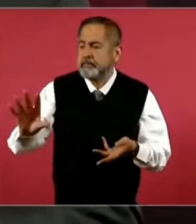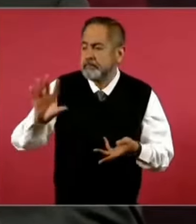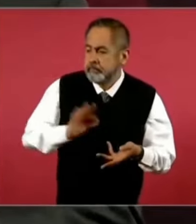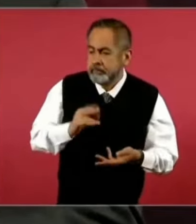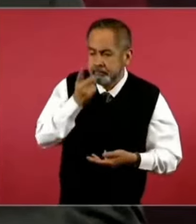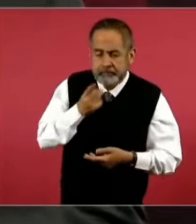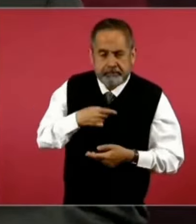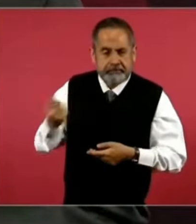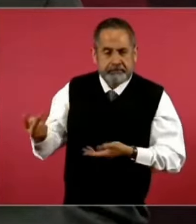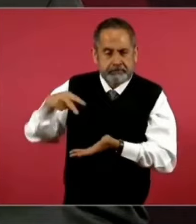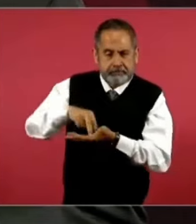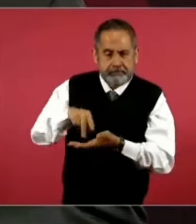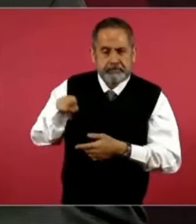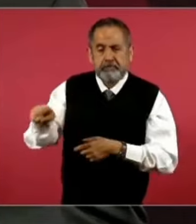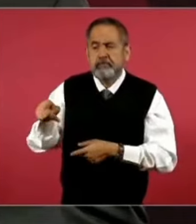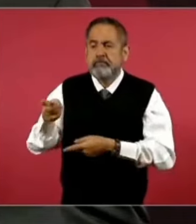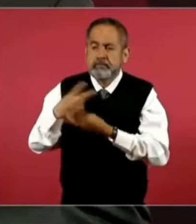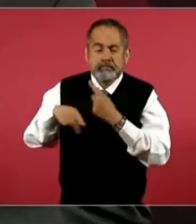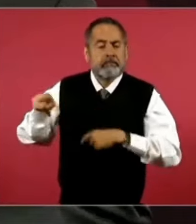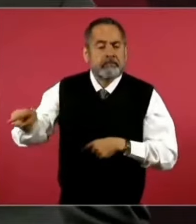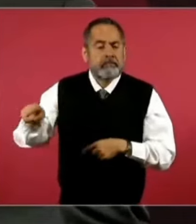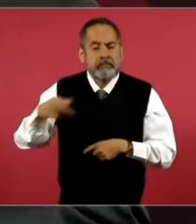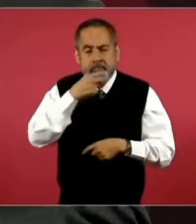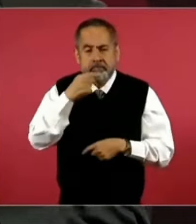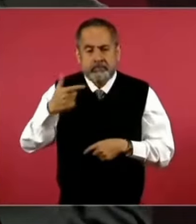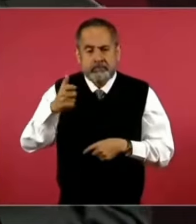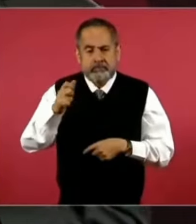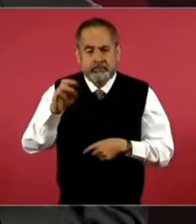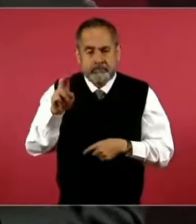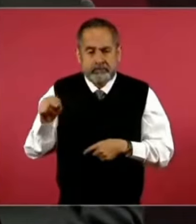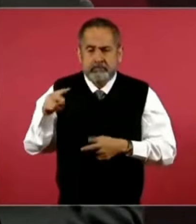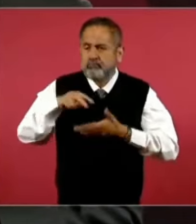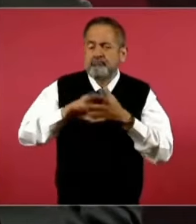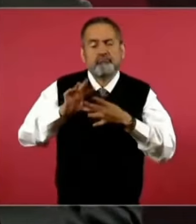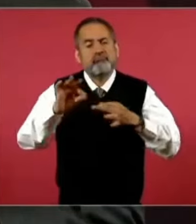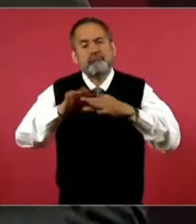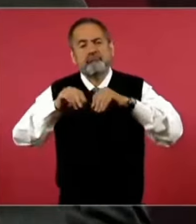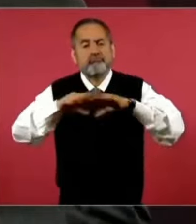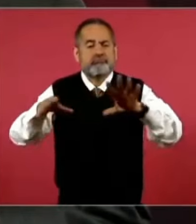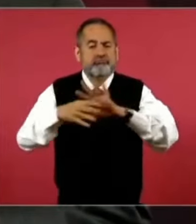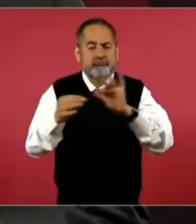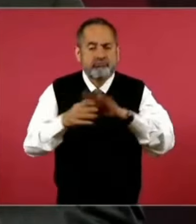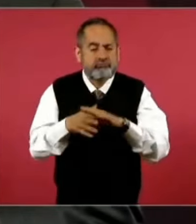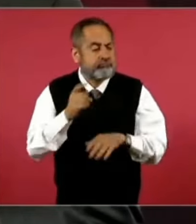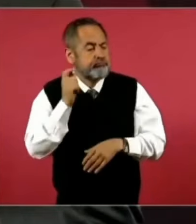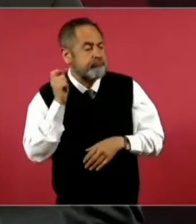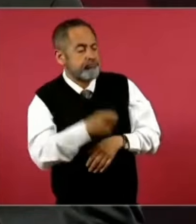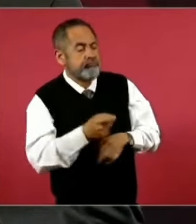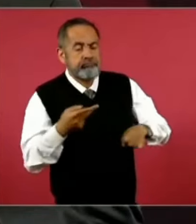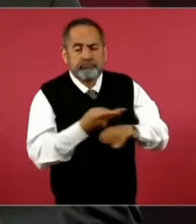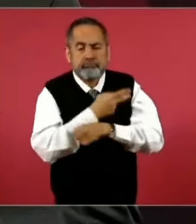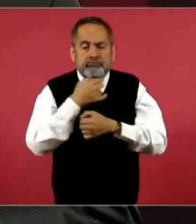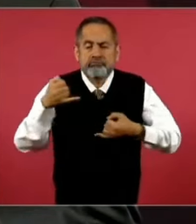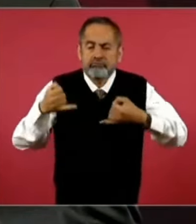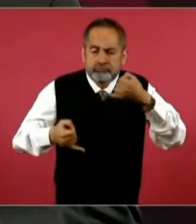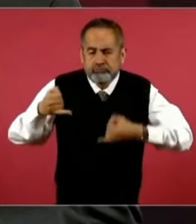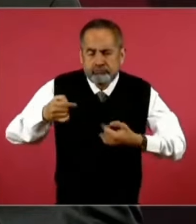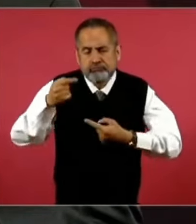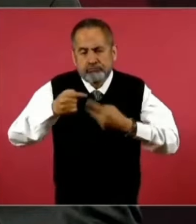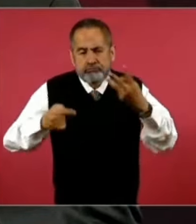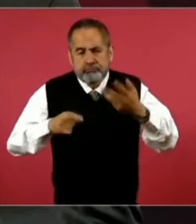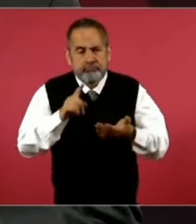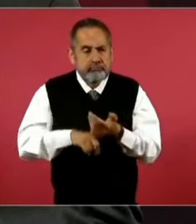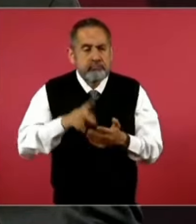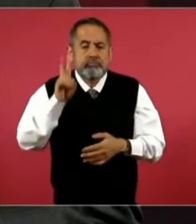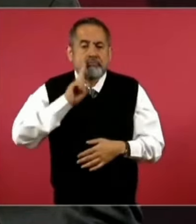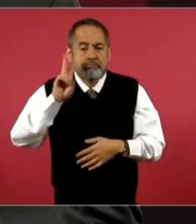informar sobre todo el juicio, el director